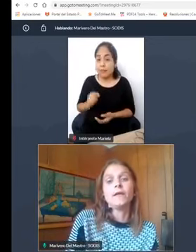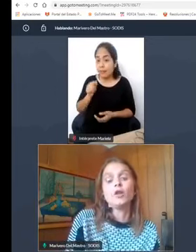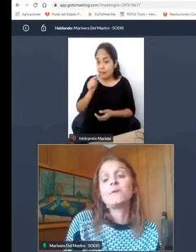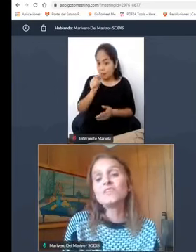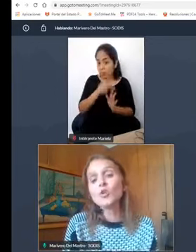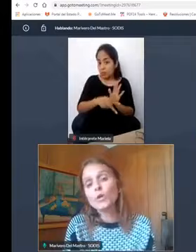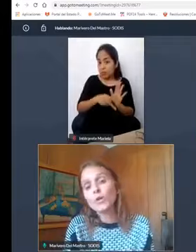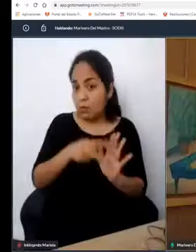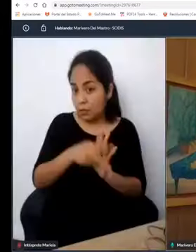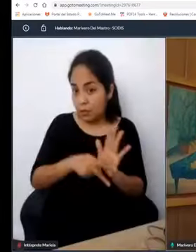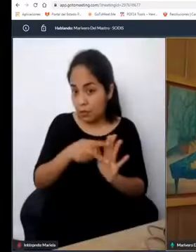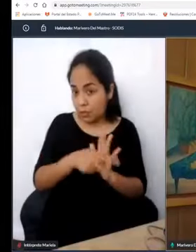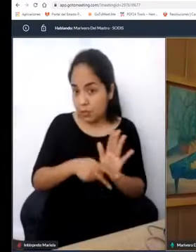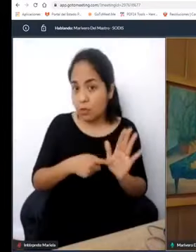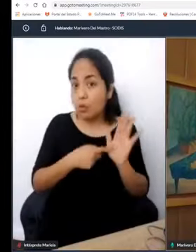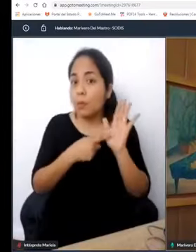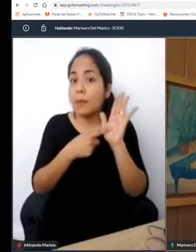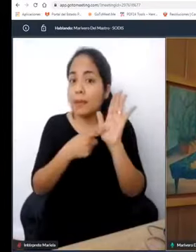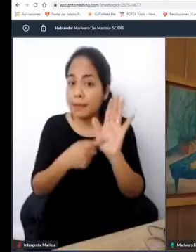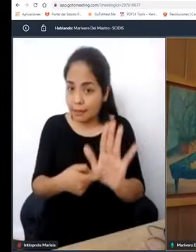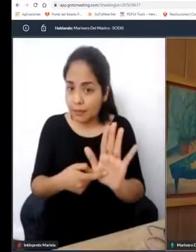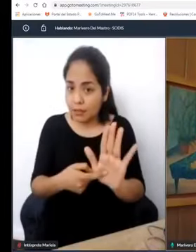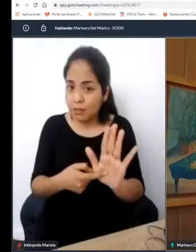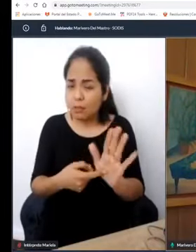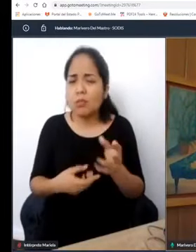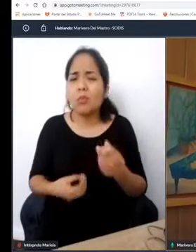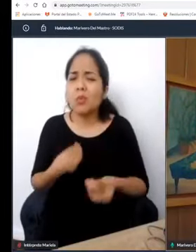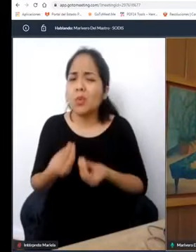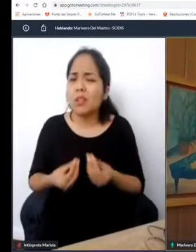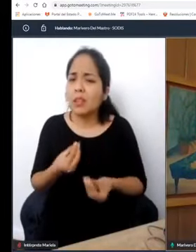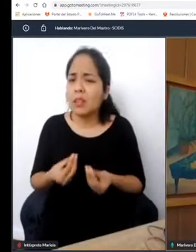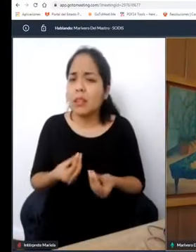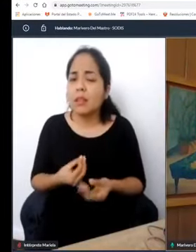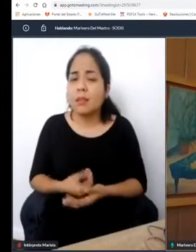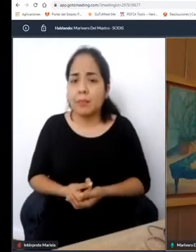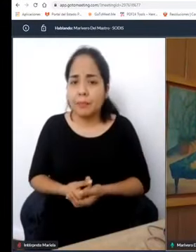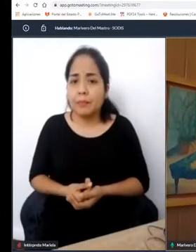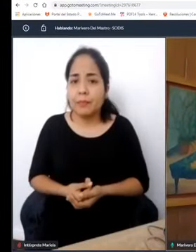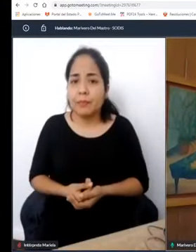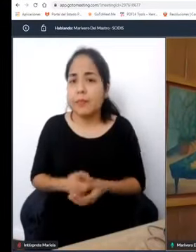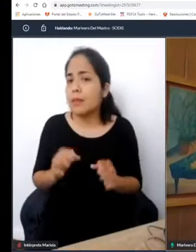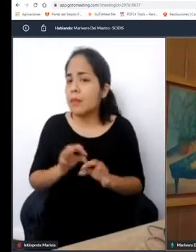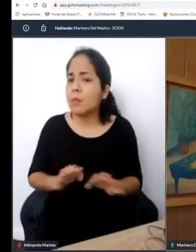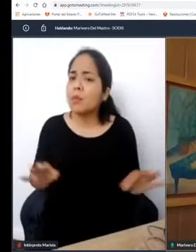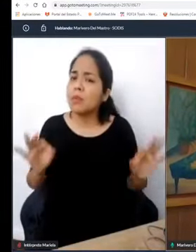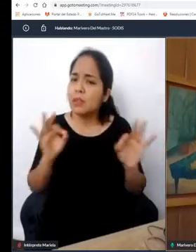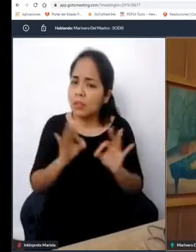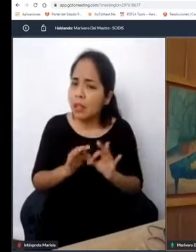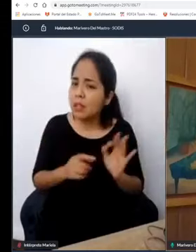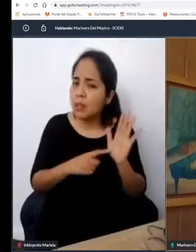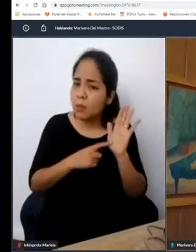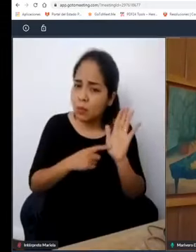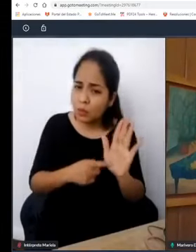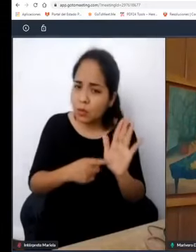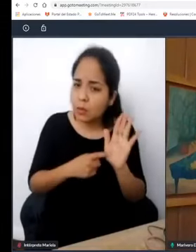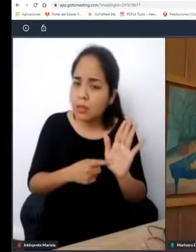Y lo presento porque lo que busca este video es algo que me parece importante presentar desde un inicio como premisa